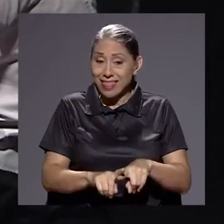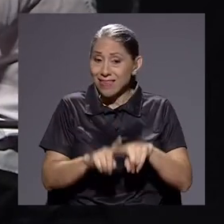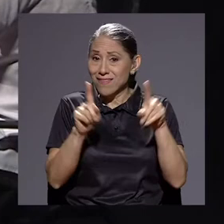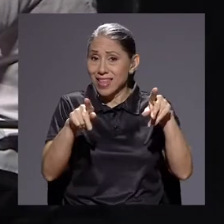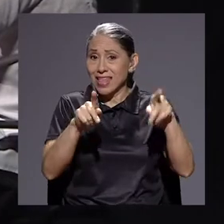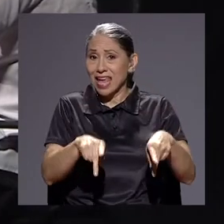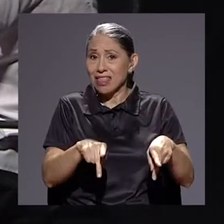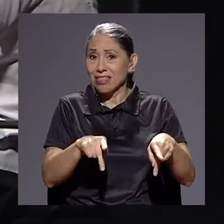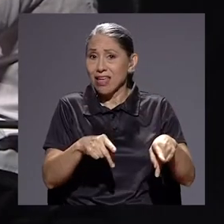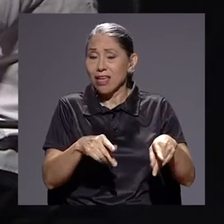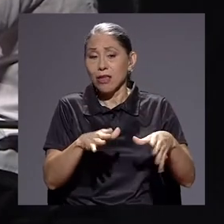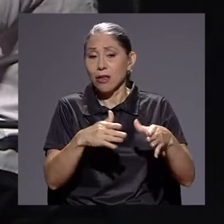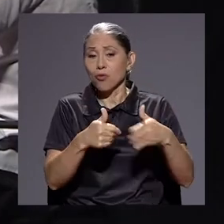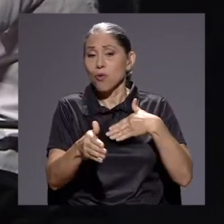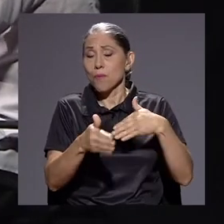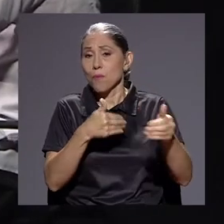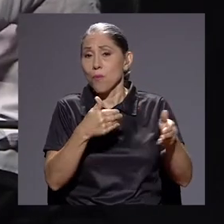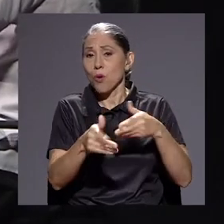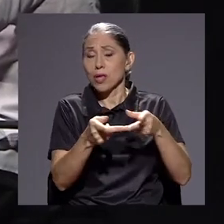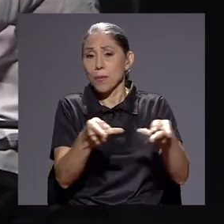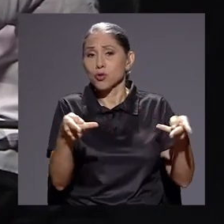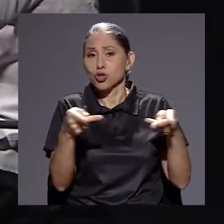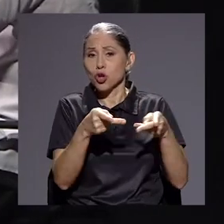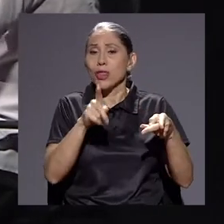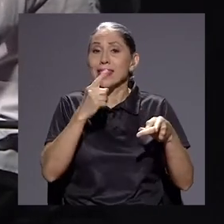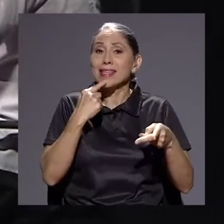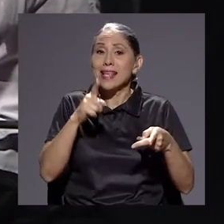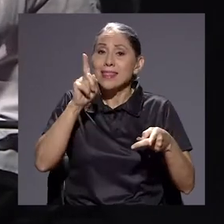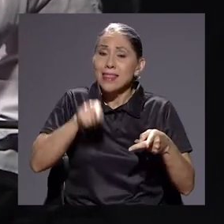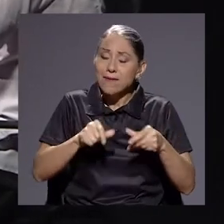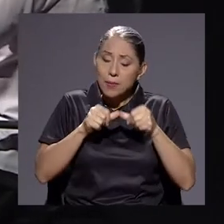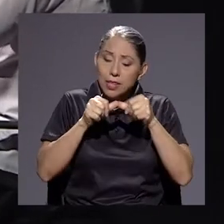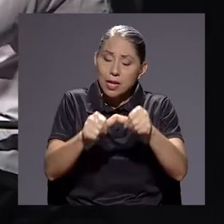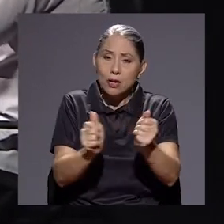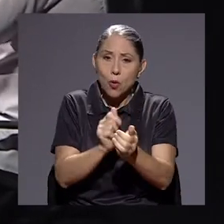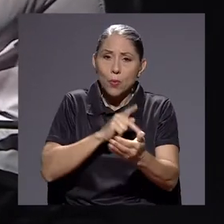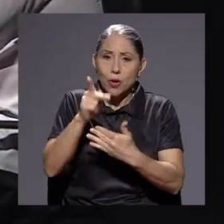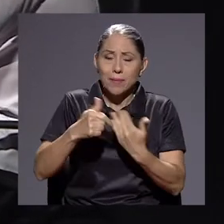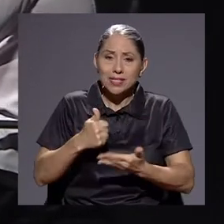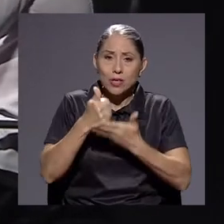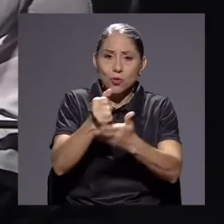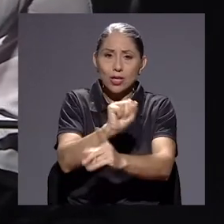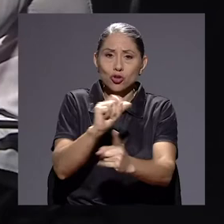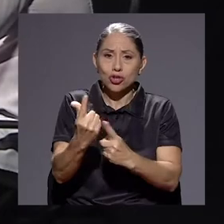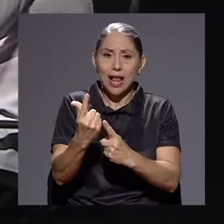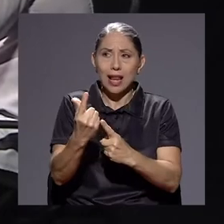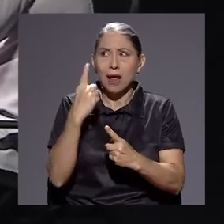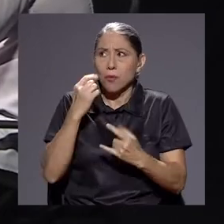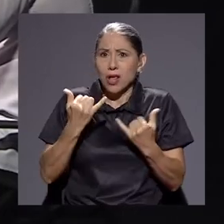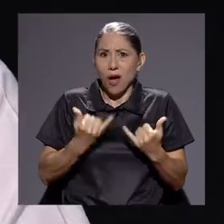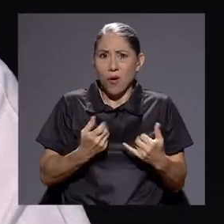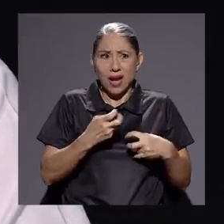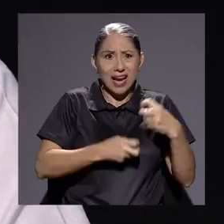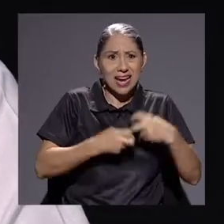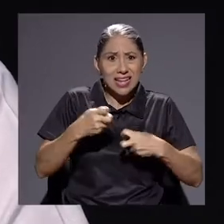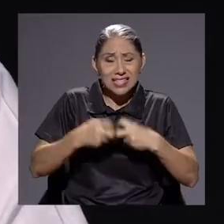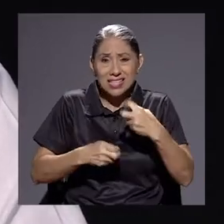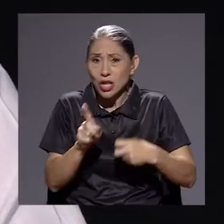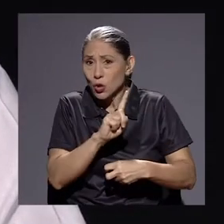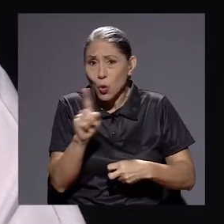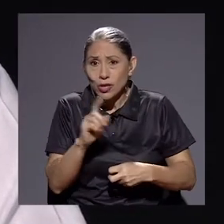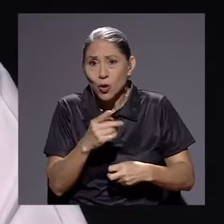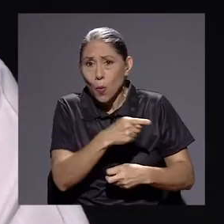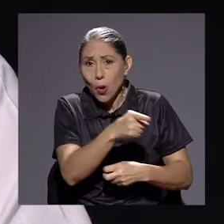independiente de su posición, ha dicho, hay que mantener los programas de ayuda social. Porque la crisis no es como la gente está pensando, los distinguidos y